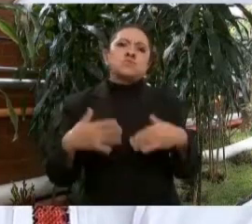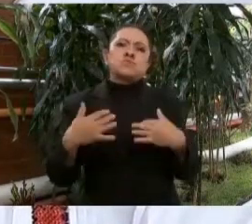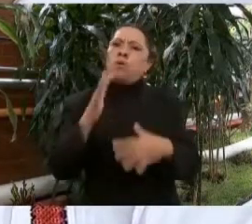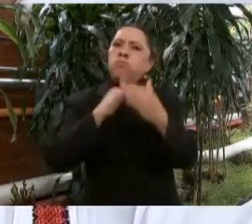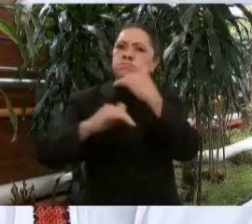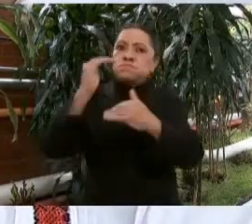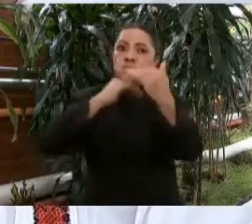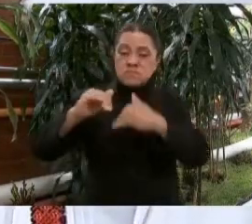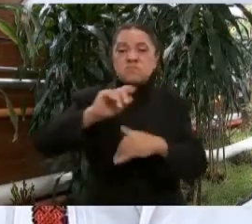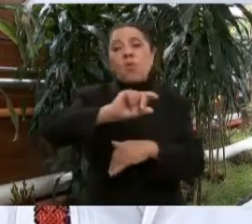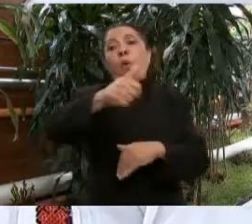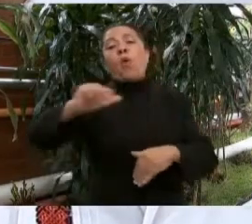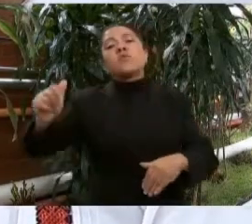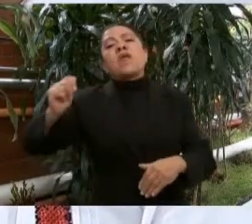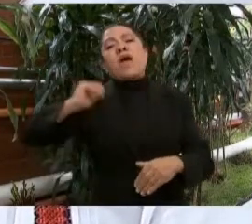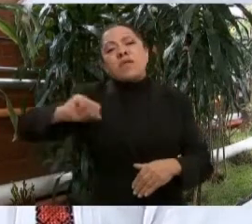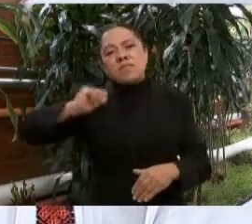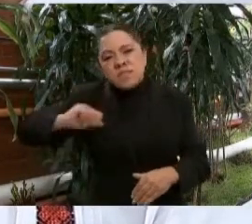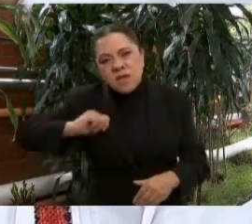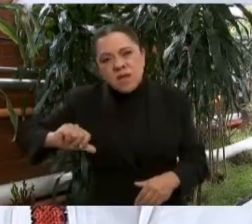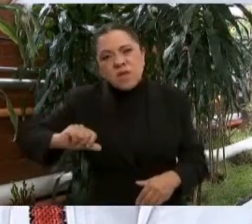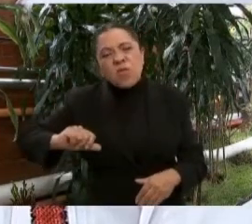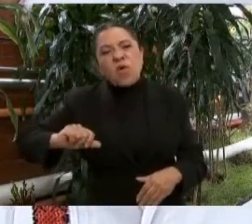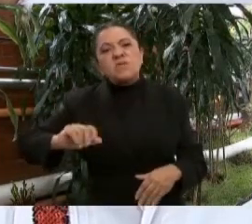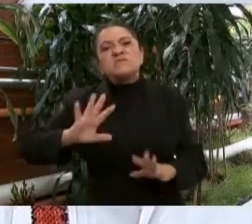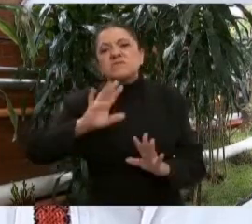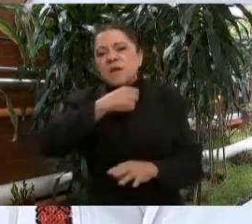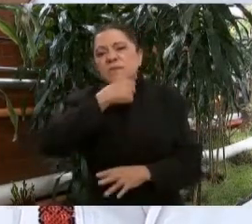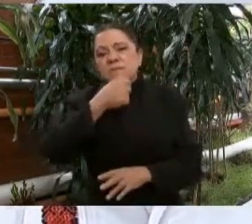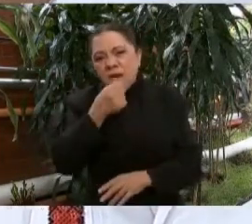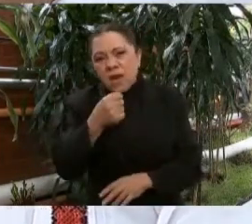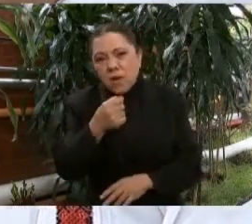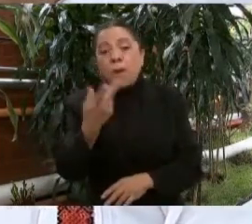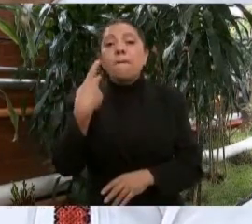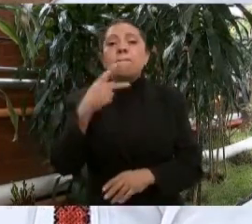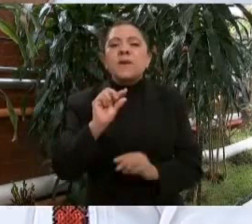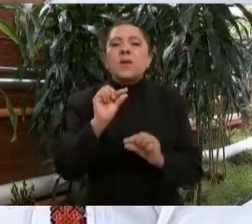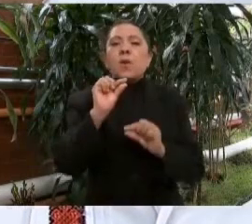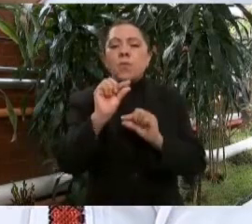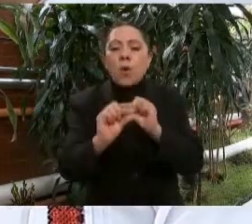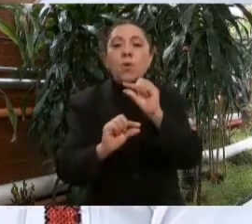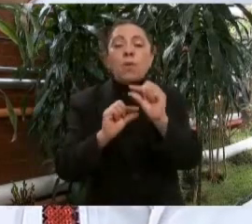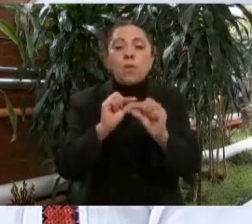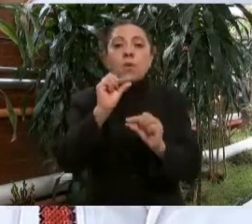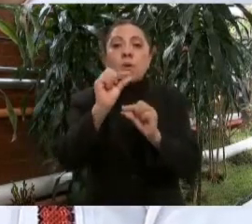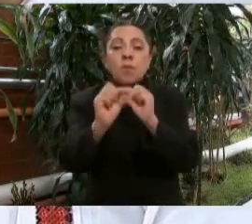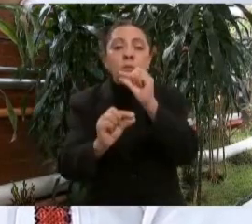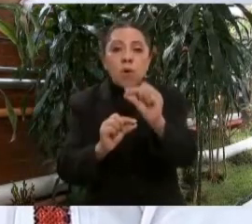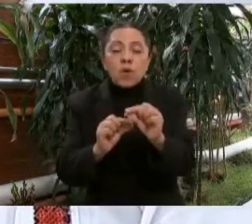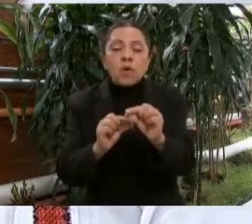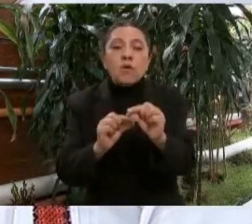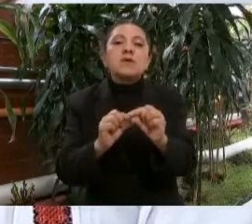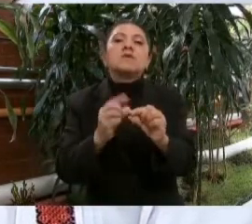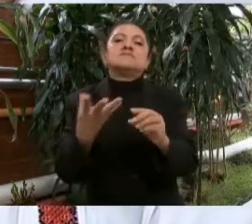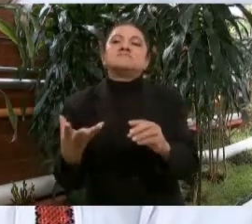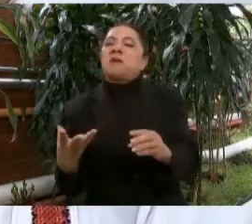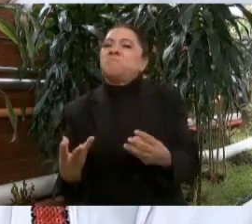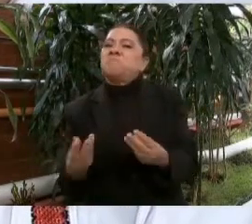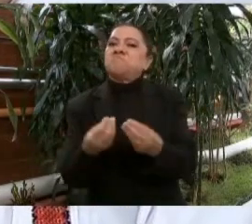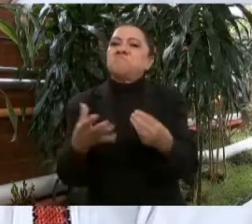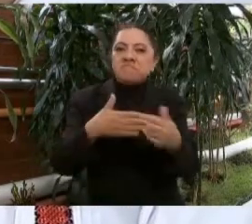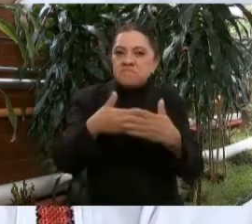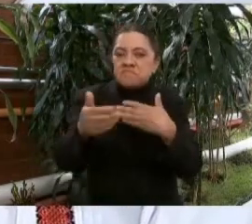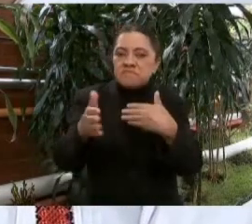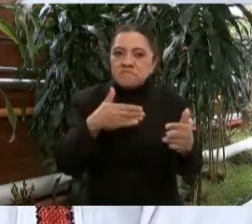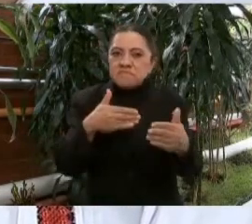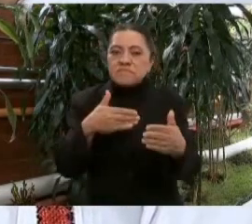antigüedad y obsolescencia. De manera paulatina y ordenada, se actualizará la infraestructura institucional para evitar